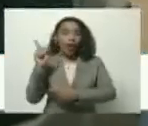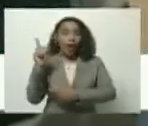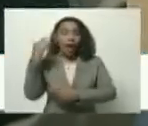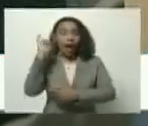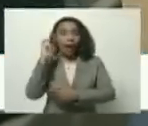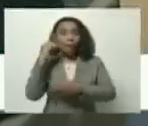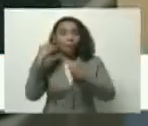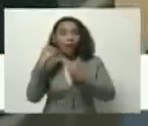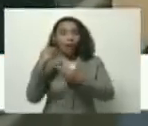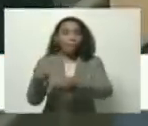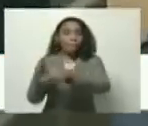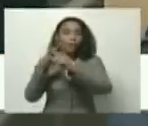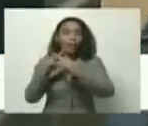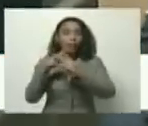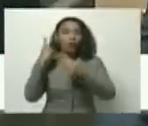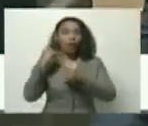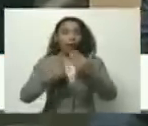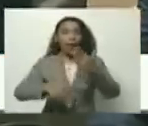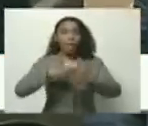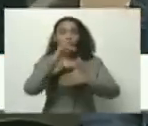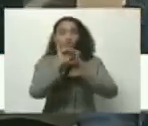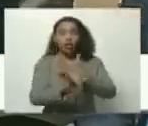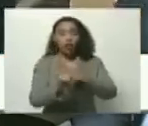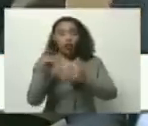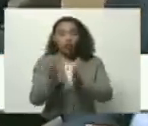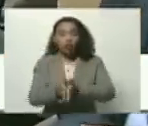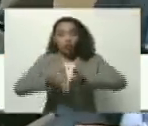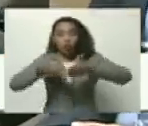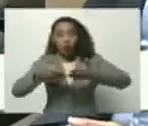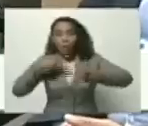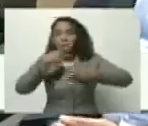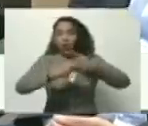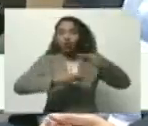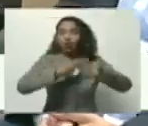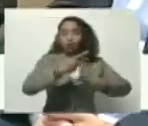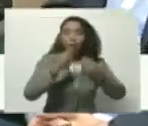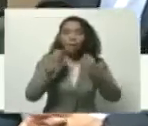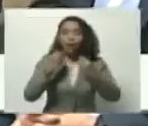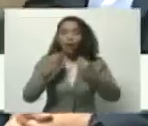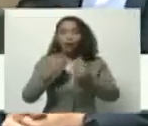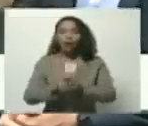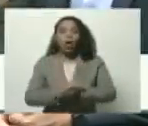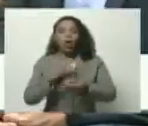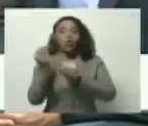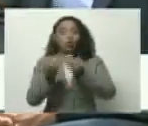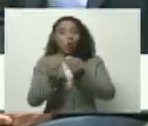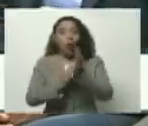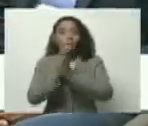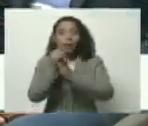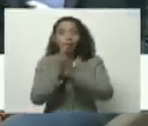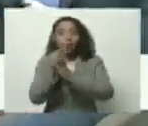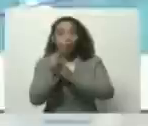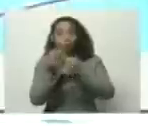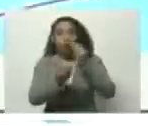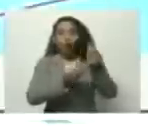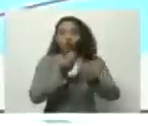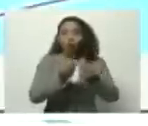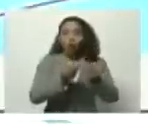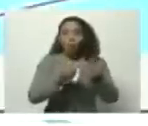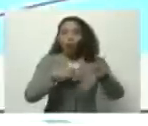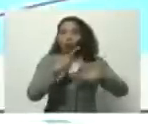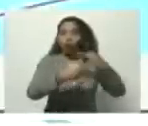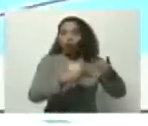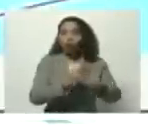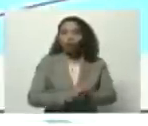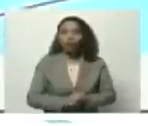y nosotros vamos a hacer la evaluación de una cartera productiva para proyectos tanto de emprendimiento como proyectos productivos.